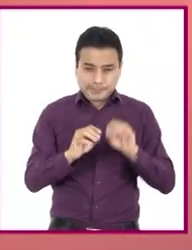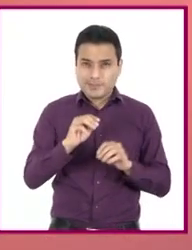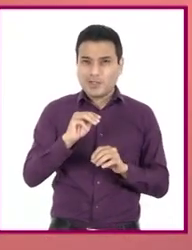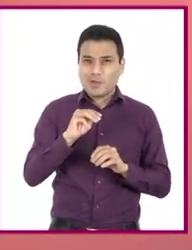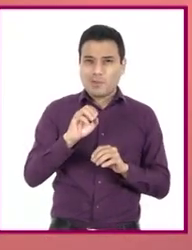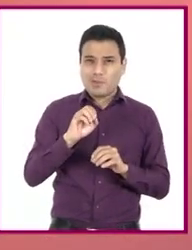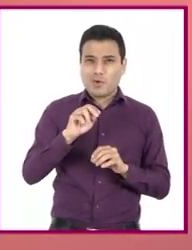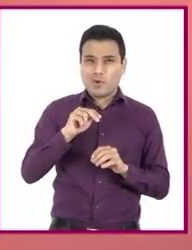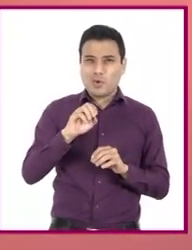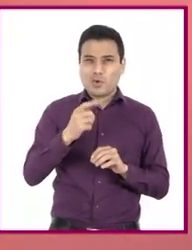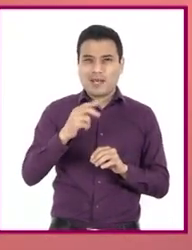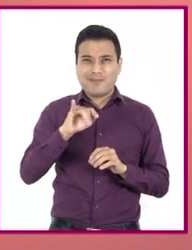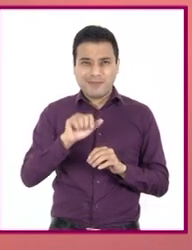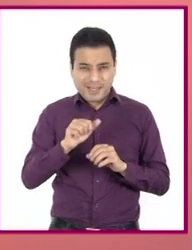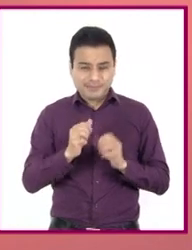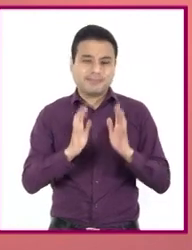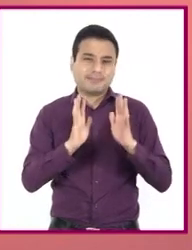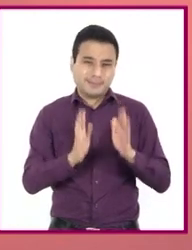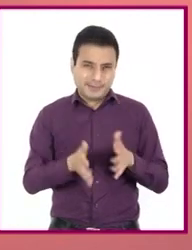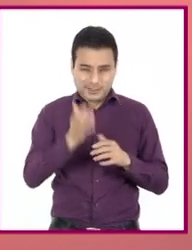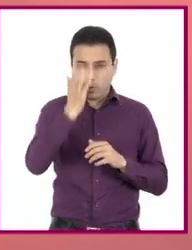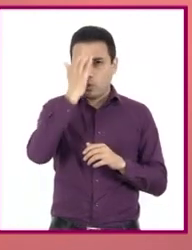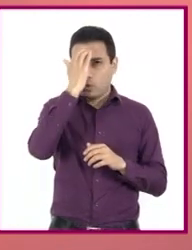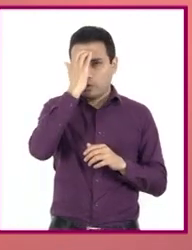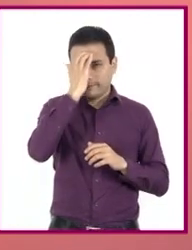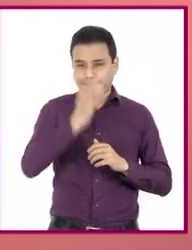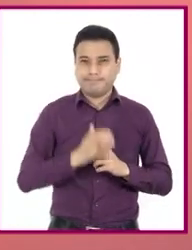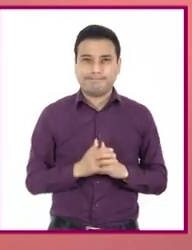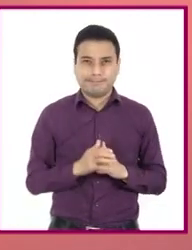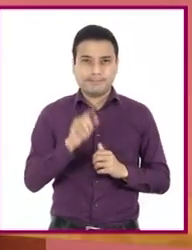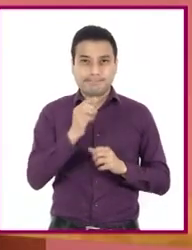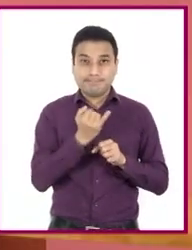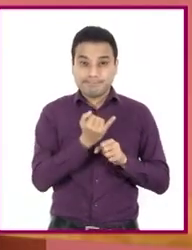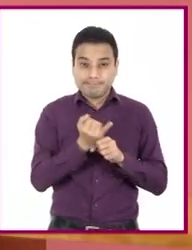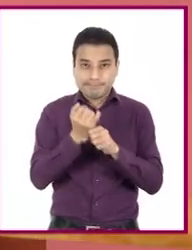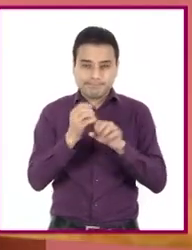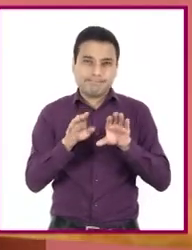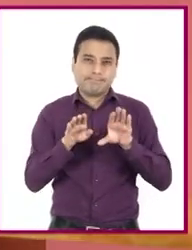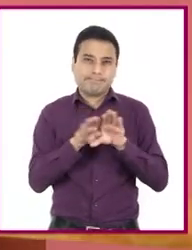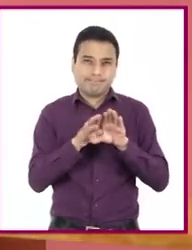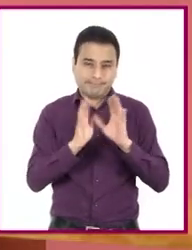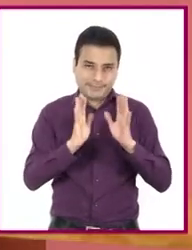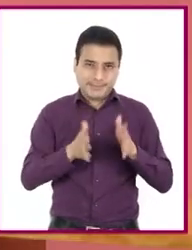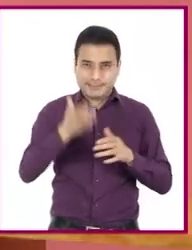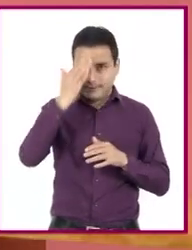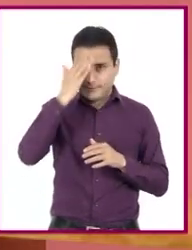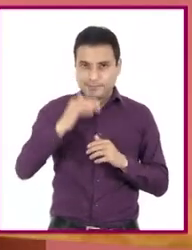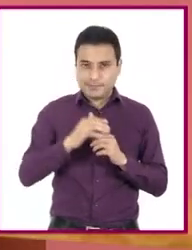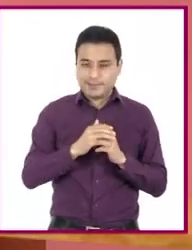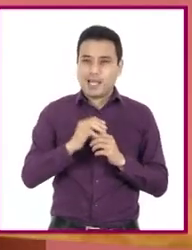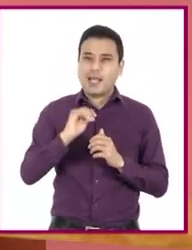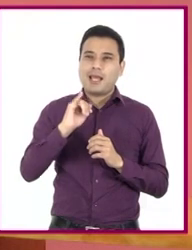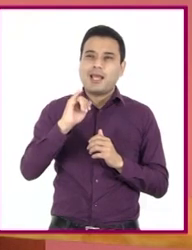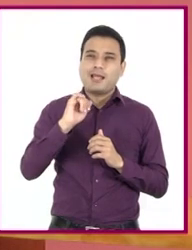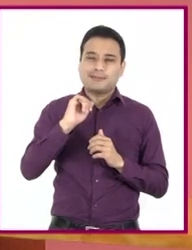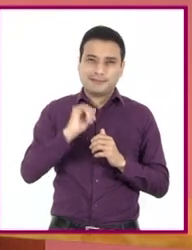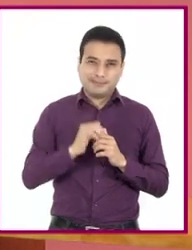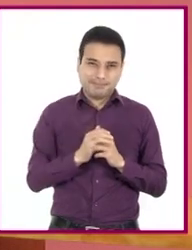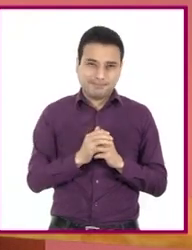así como están más familiarizados con lo que se requiere para reconocer fuentes de información. Ah, claro, ya lo recuerdo. Se